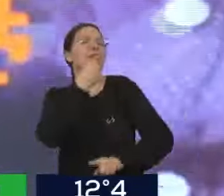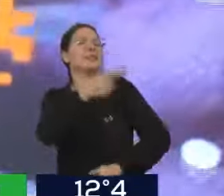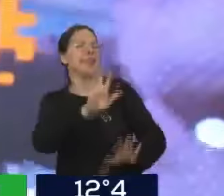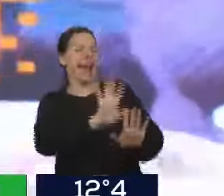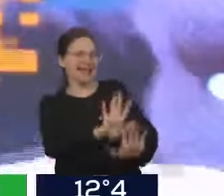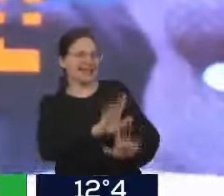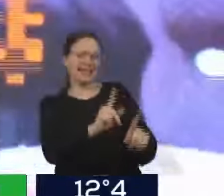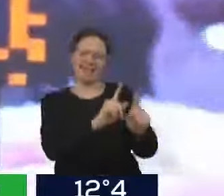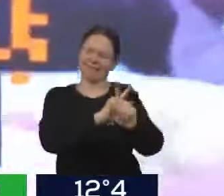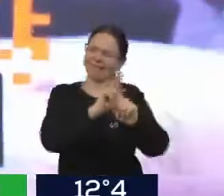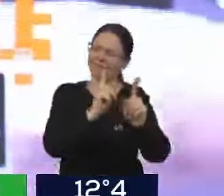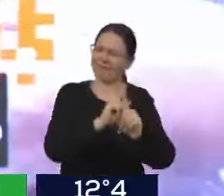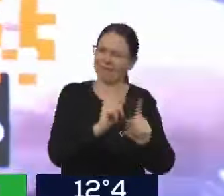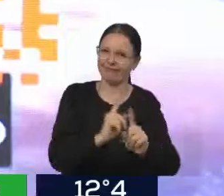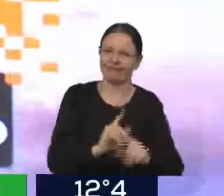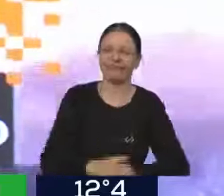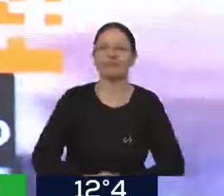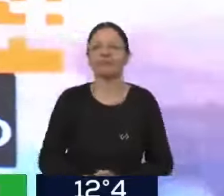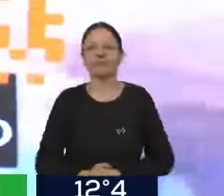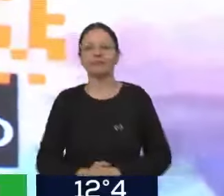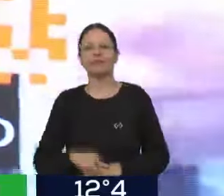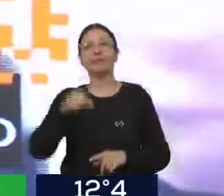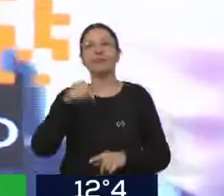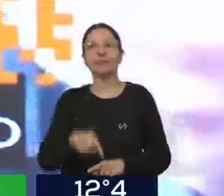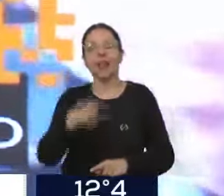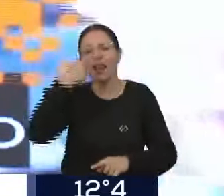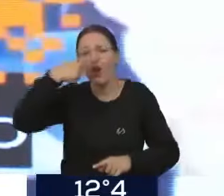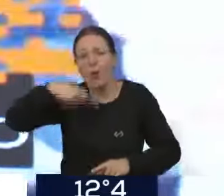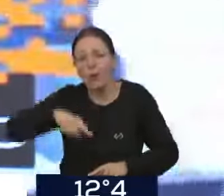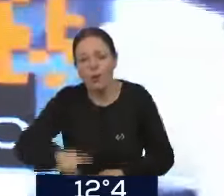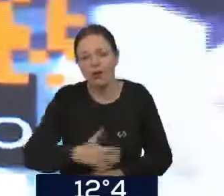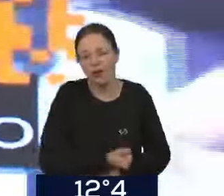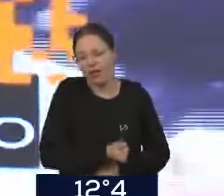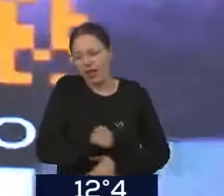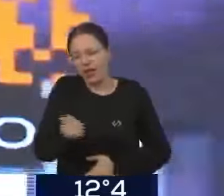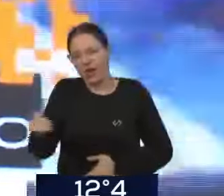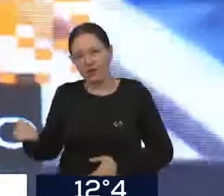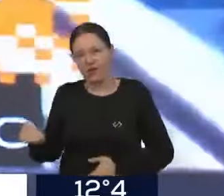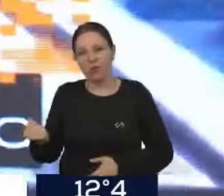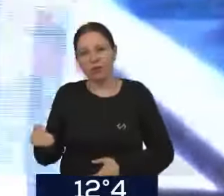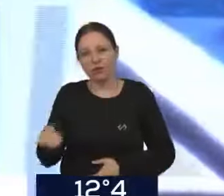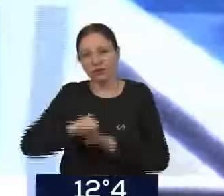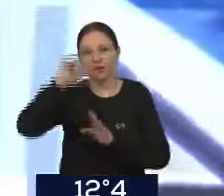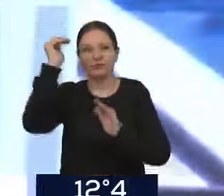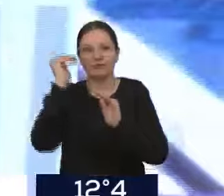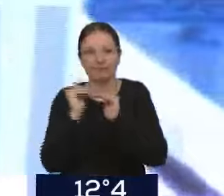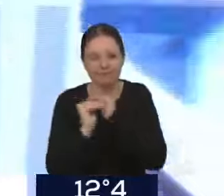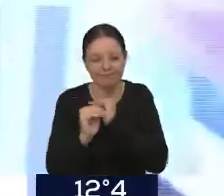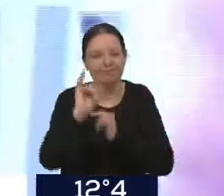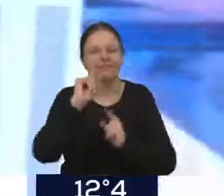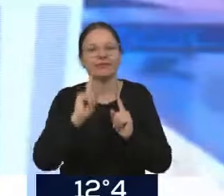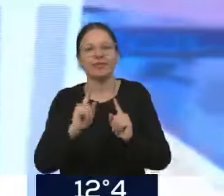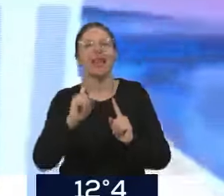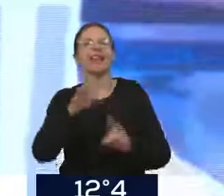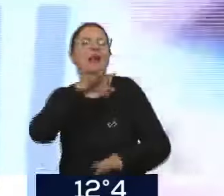manera, que indudablemente estamos ya en el final de este marco de ajustes y recesión. E indudablemente el ajuste en los